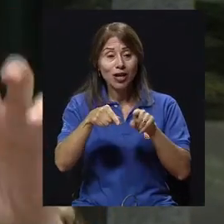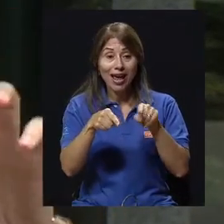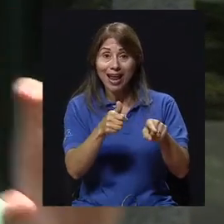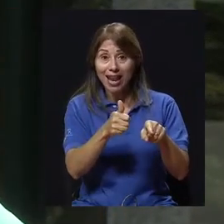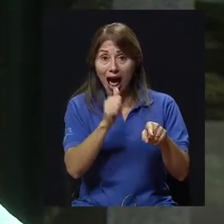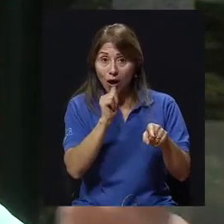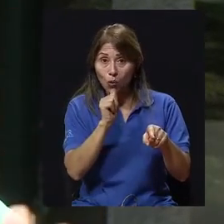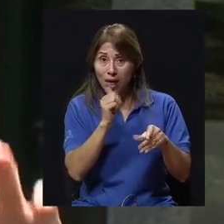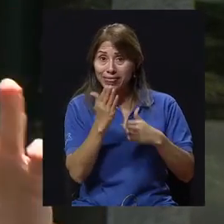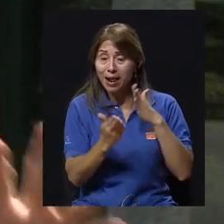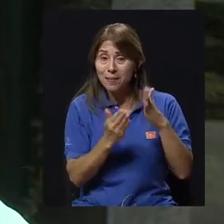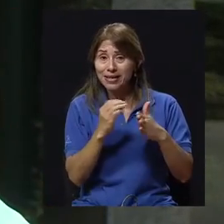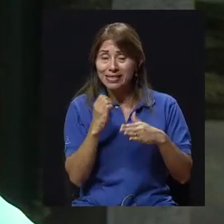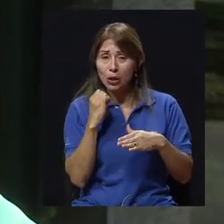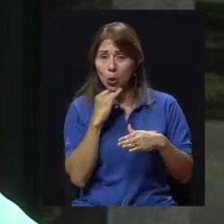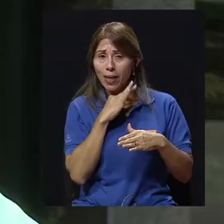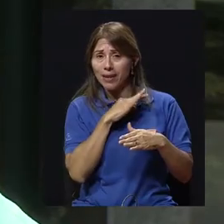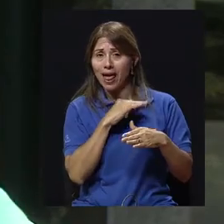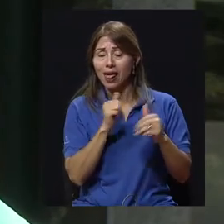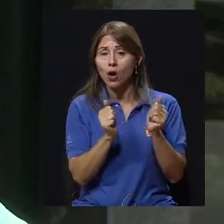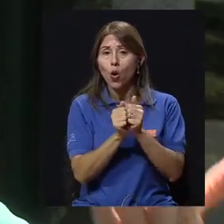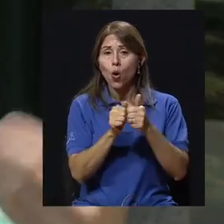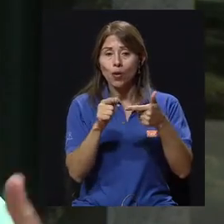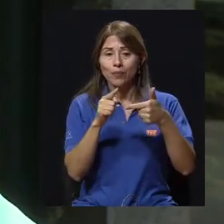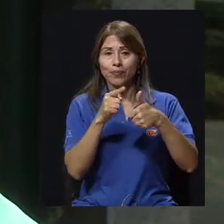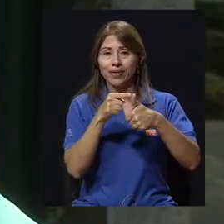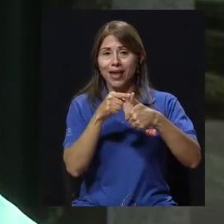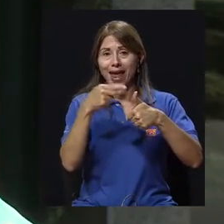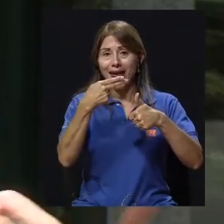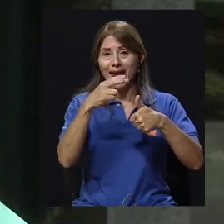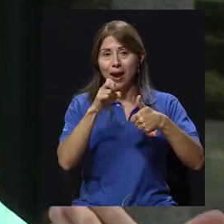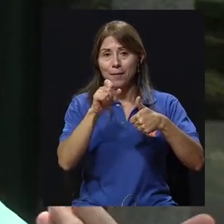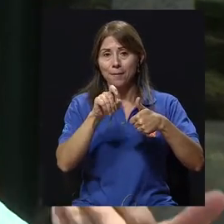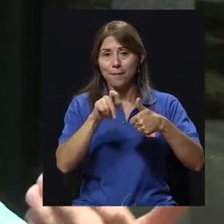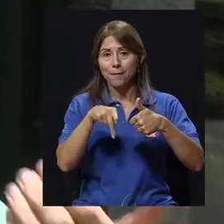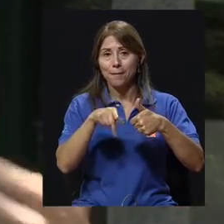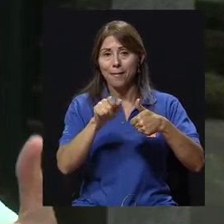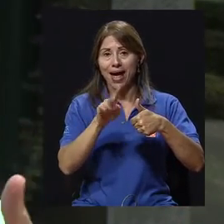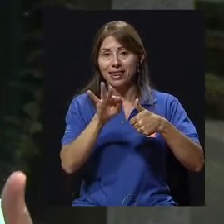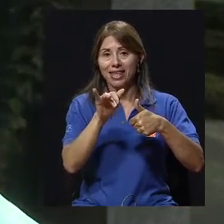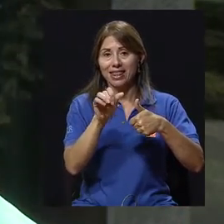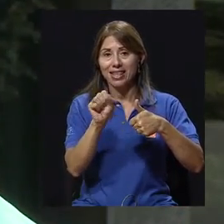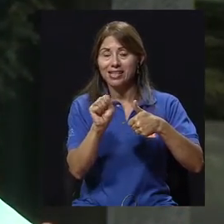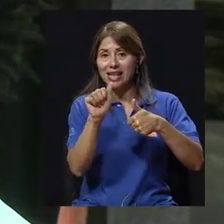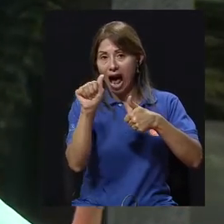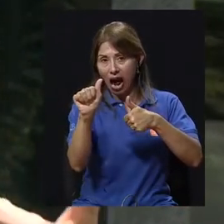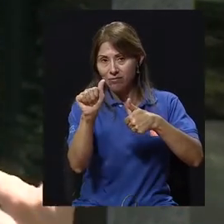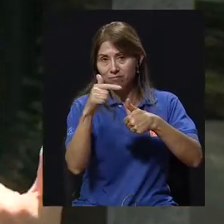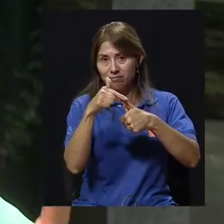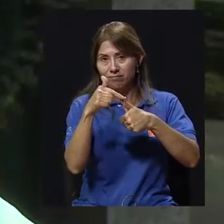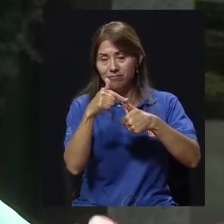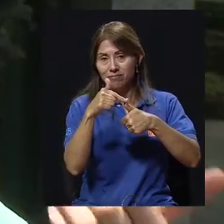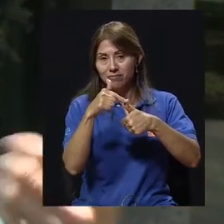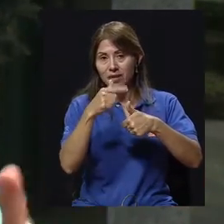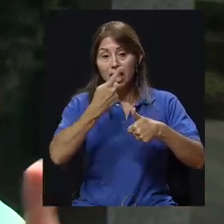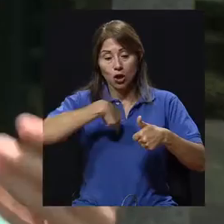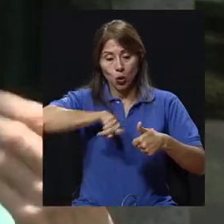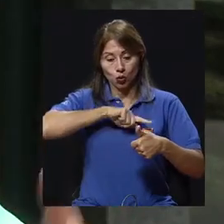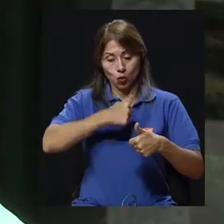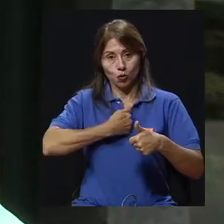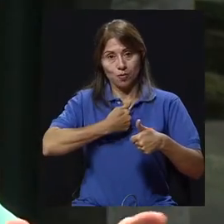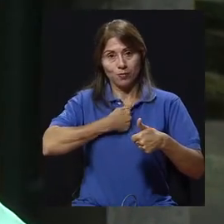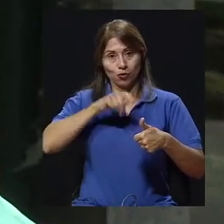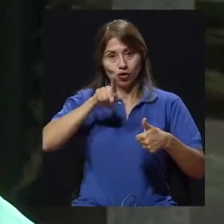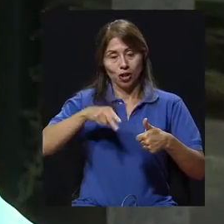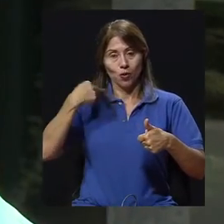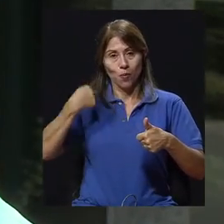agua puede estar contaminada con hepatitis A, y nosotros somos los que portamos, digamos, el ser humano es el que lleva, o